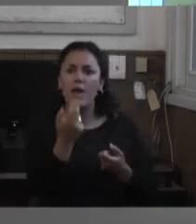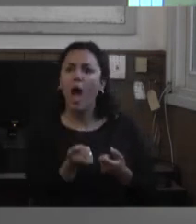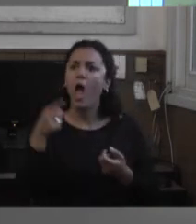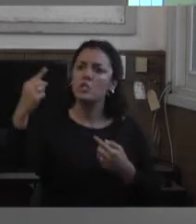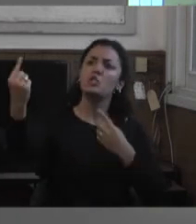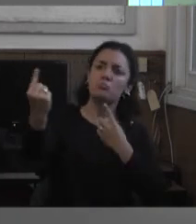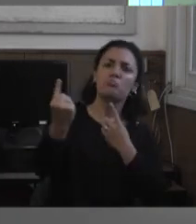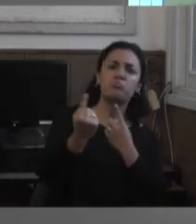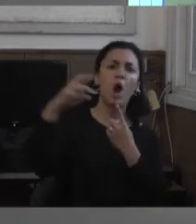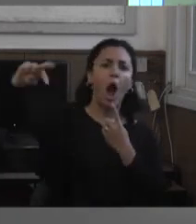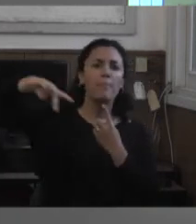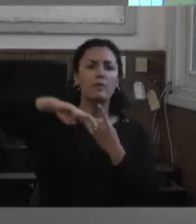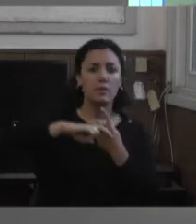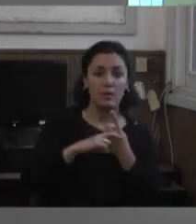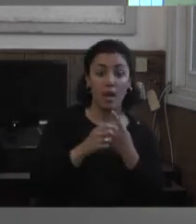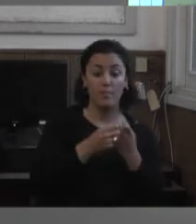característica era su rasgo personal